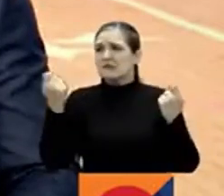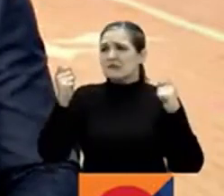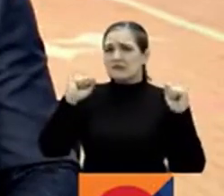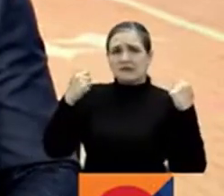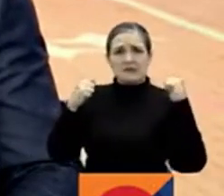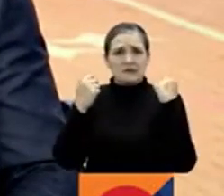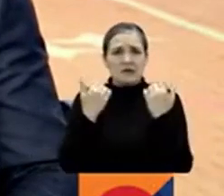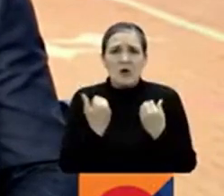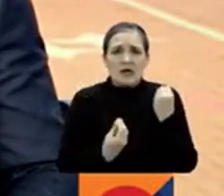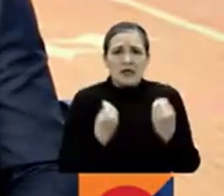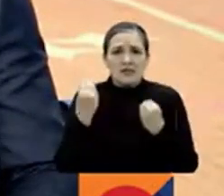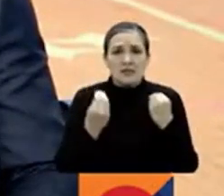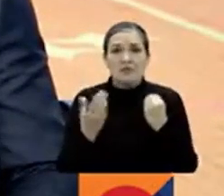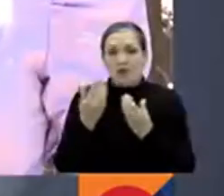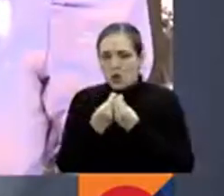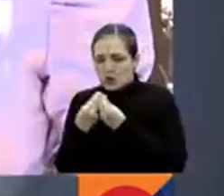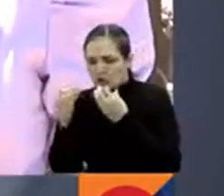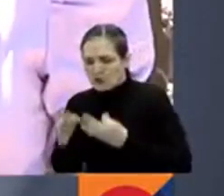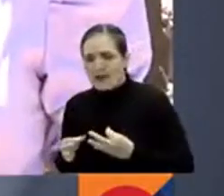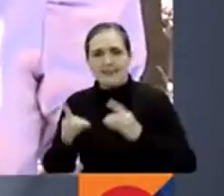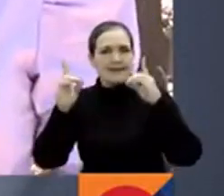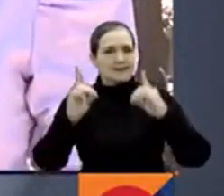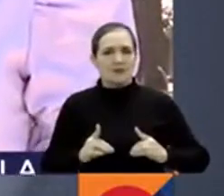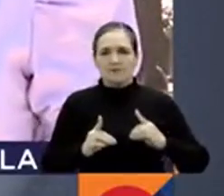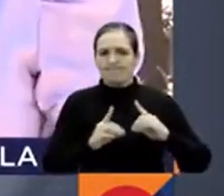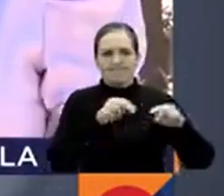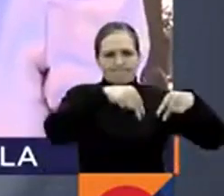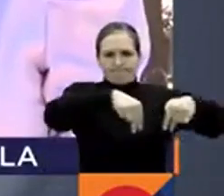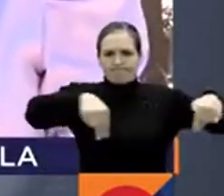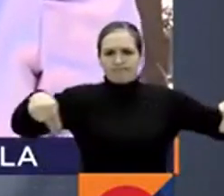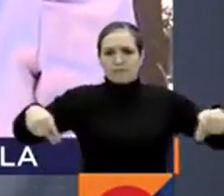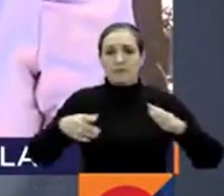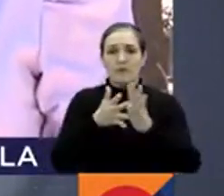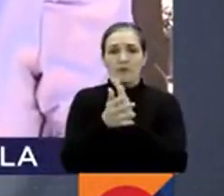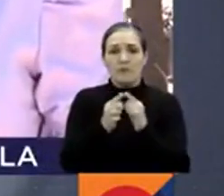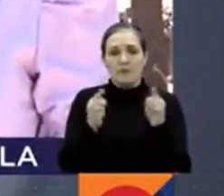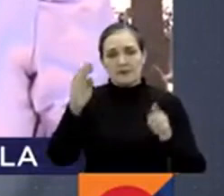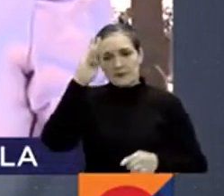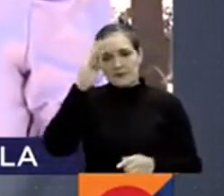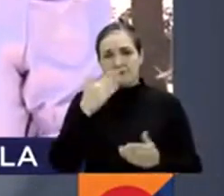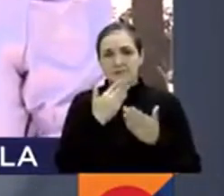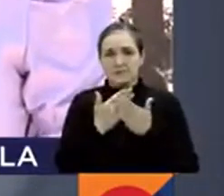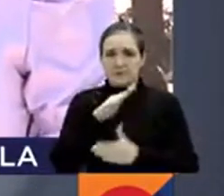de un consejo de seguridad. Zainia Gámez, buenas tardes. Usted está en el lugar de las noticias. Adelante con la información.